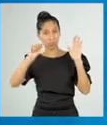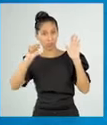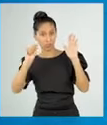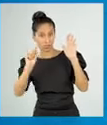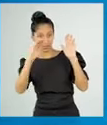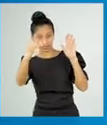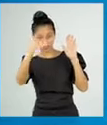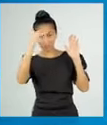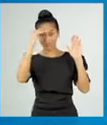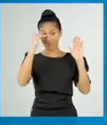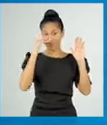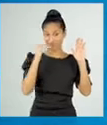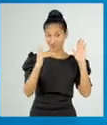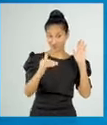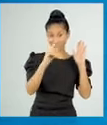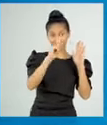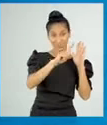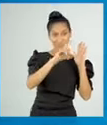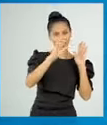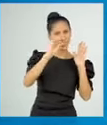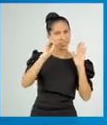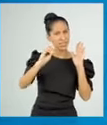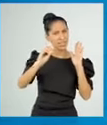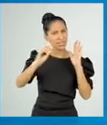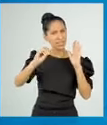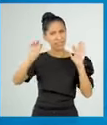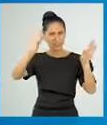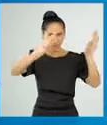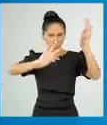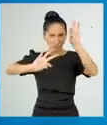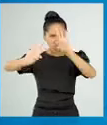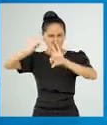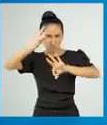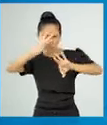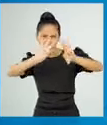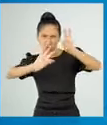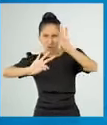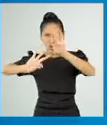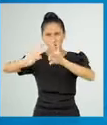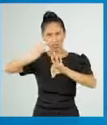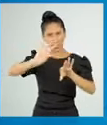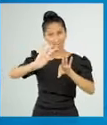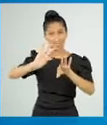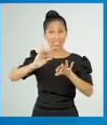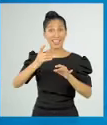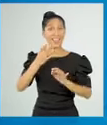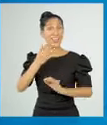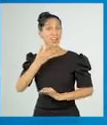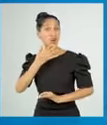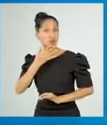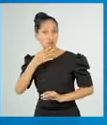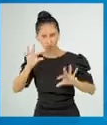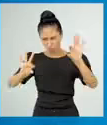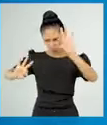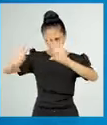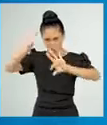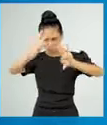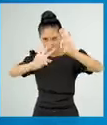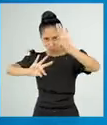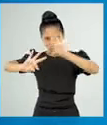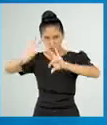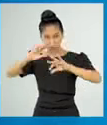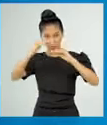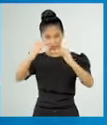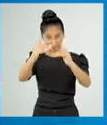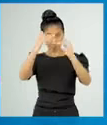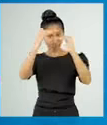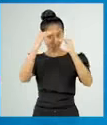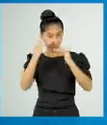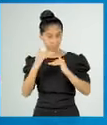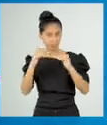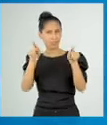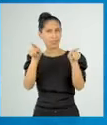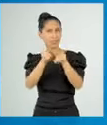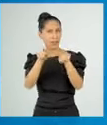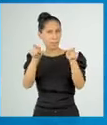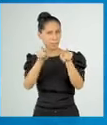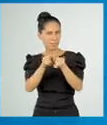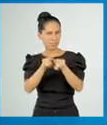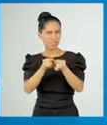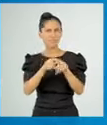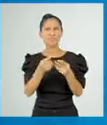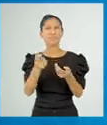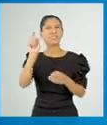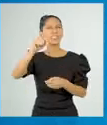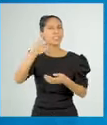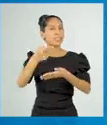Diez gotas de colorante de pastelería. Color al gusto. Herramientas necesarias para la